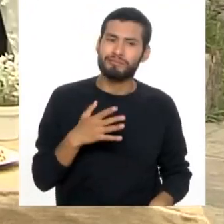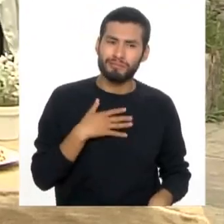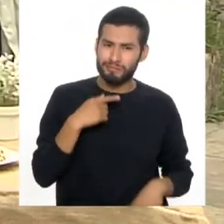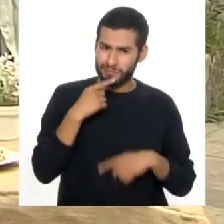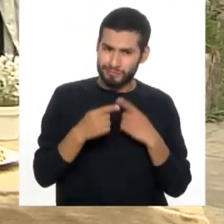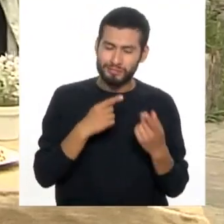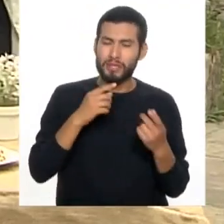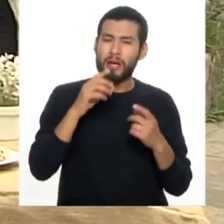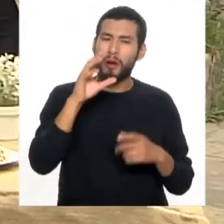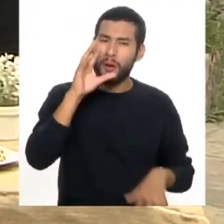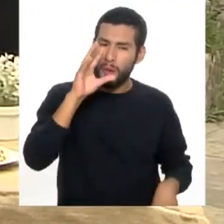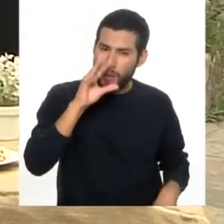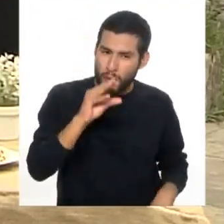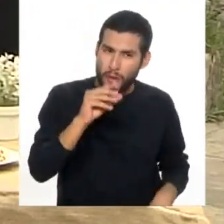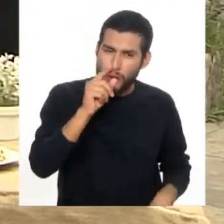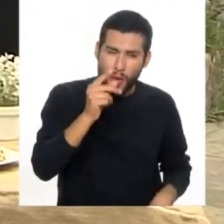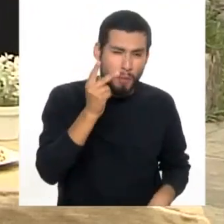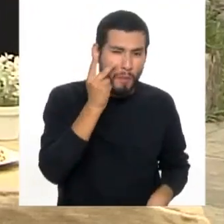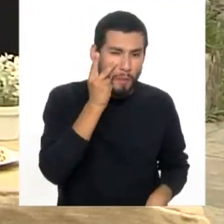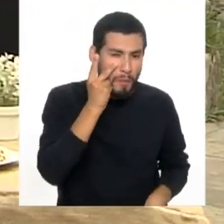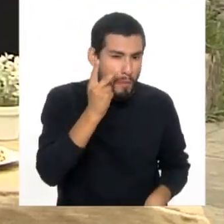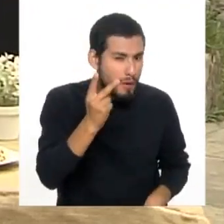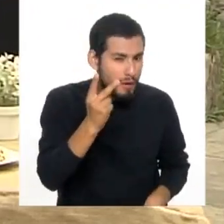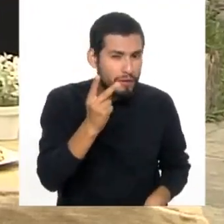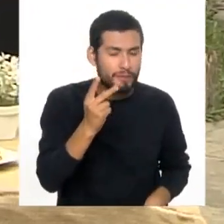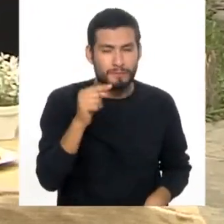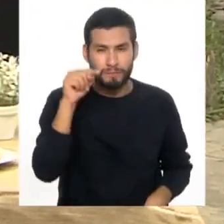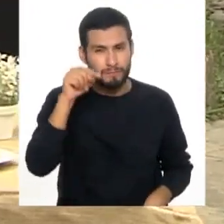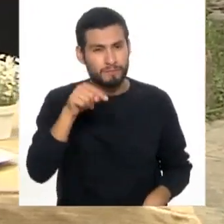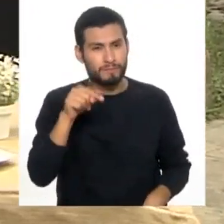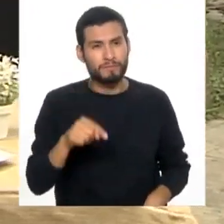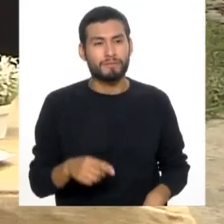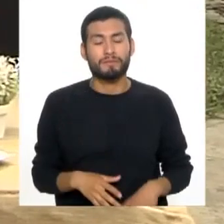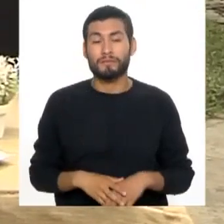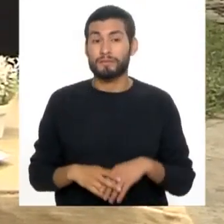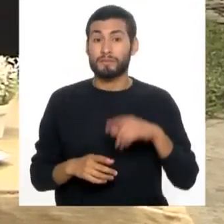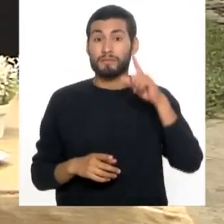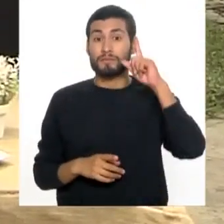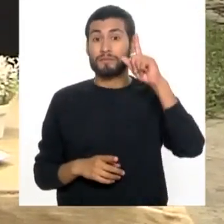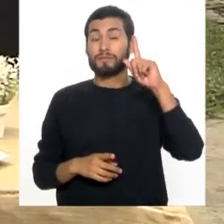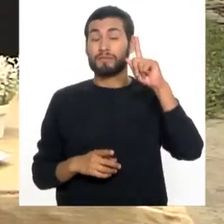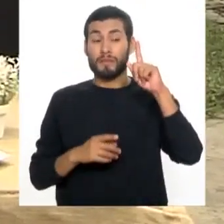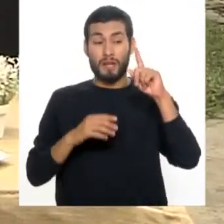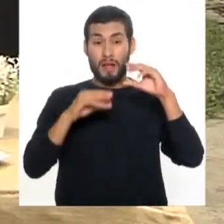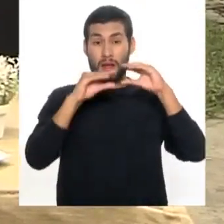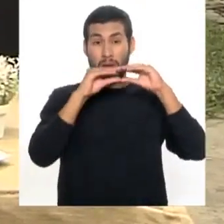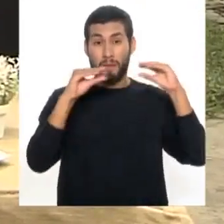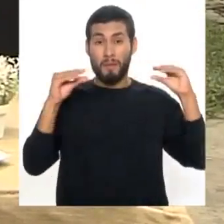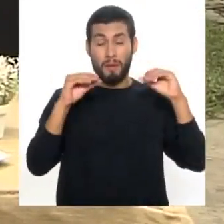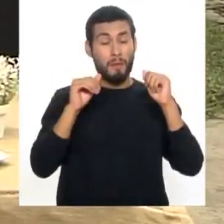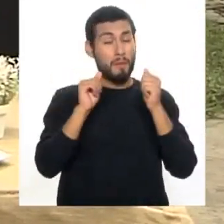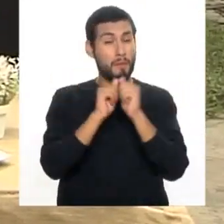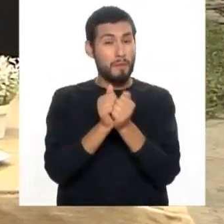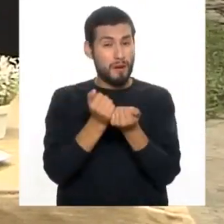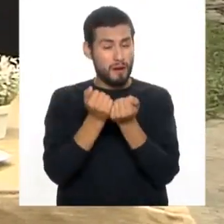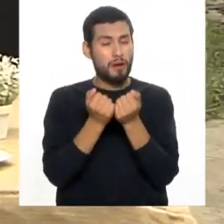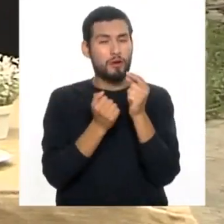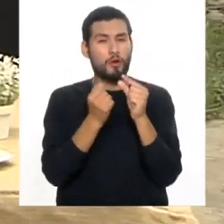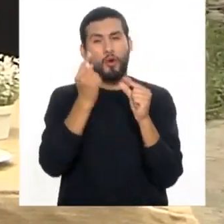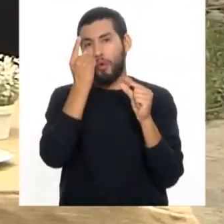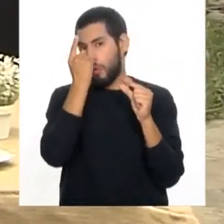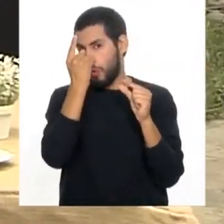pónganme poquito para que ustedes vean y visualicen. Una tajada de pan es una porción.